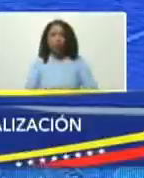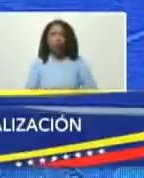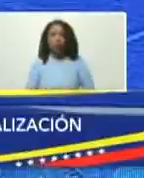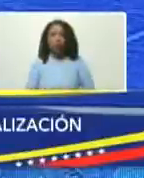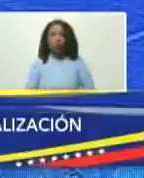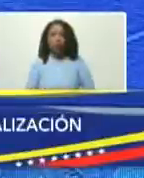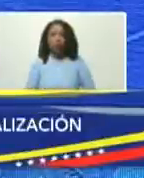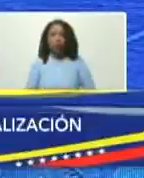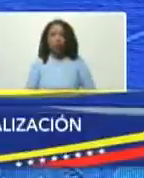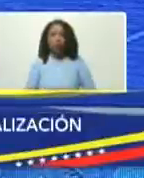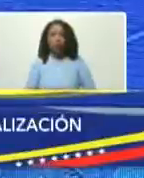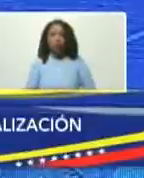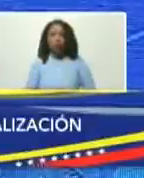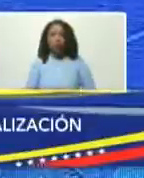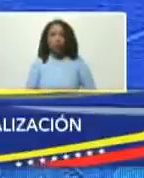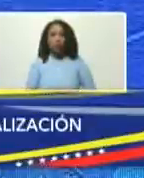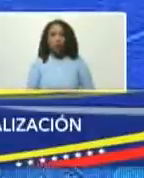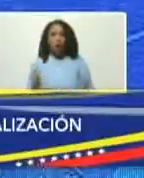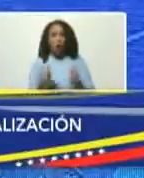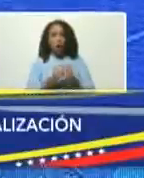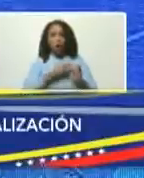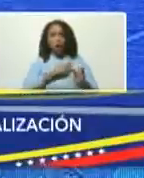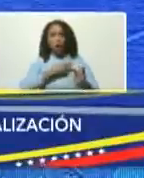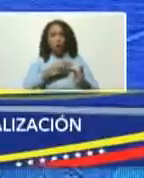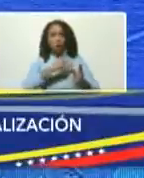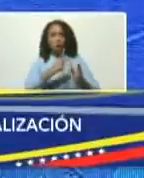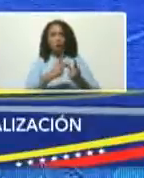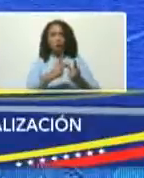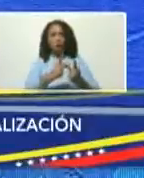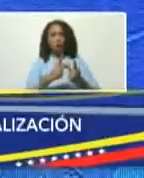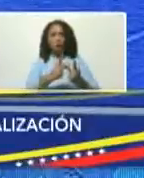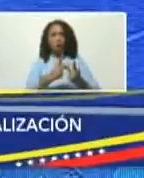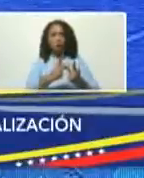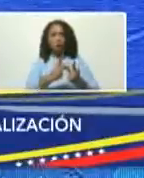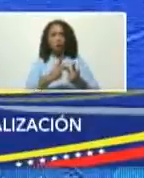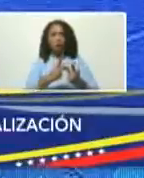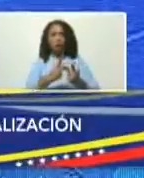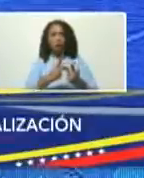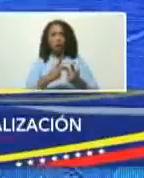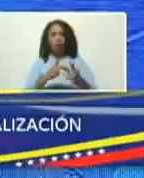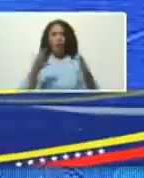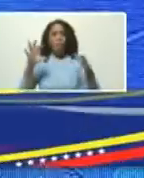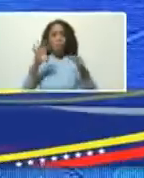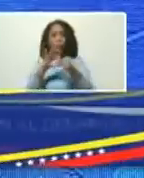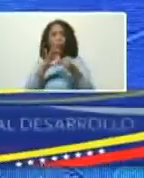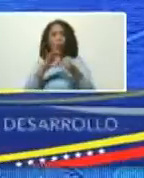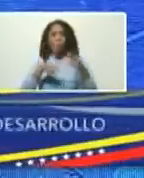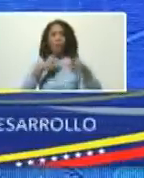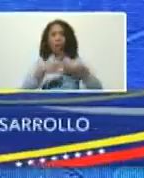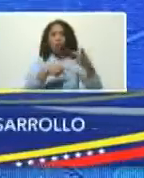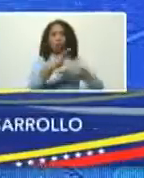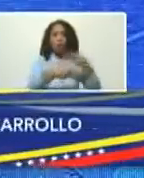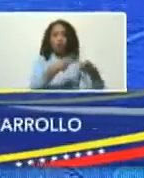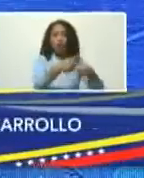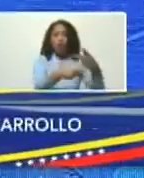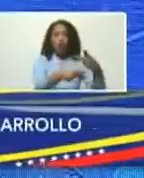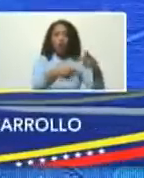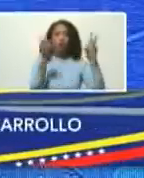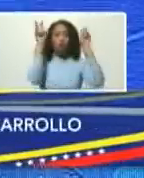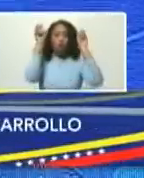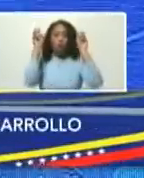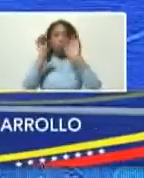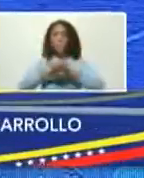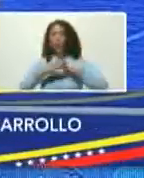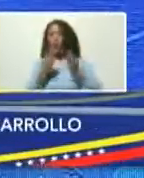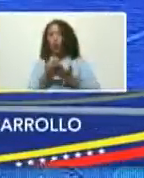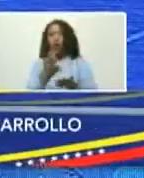con virtuosismo al encadenamiento productivo del nuevo mundo económico